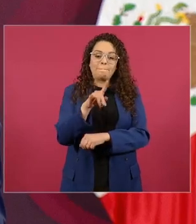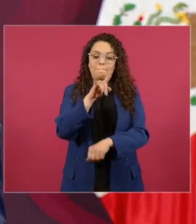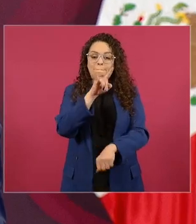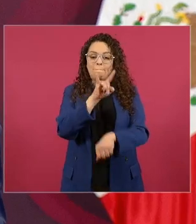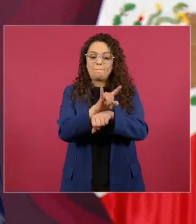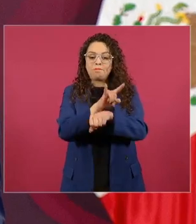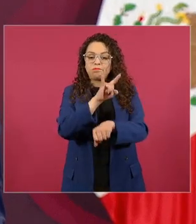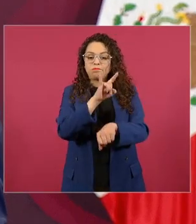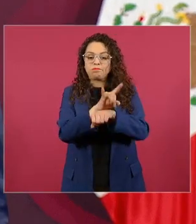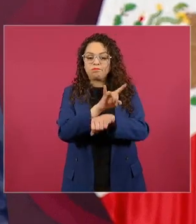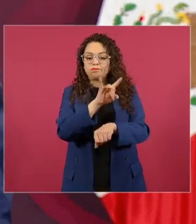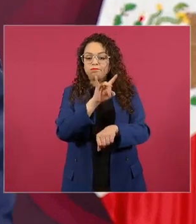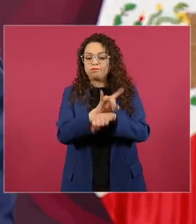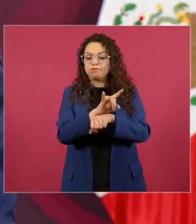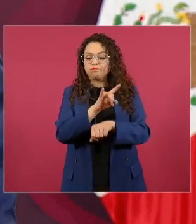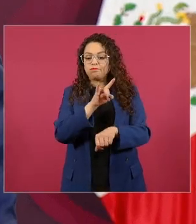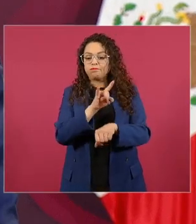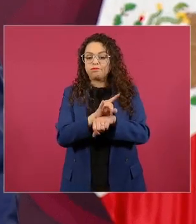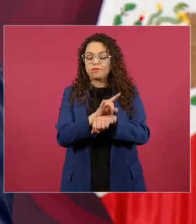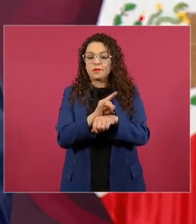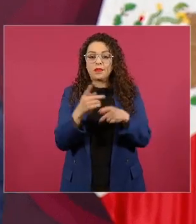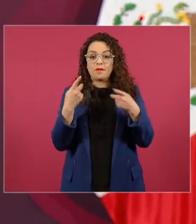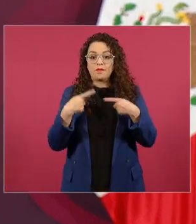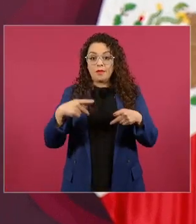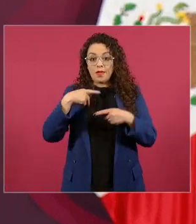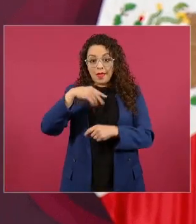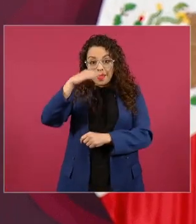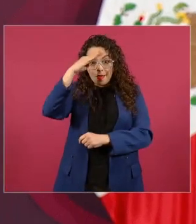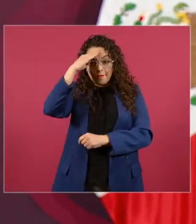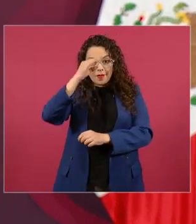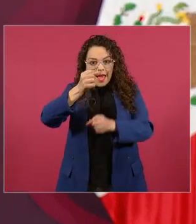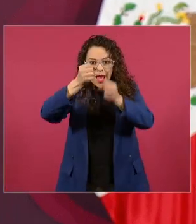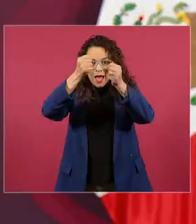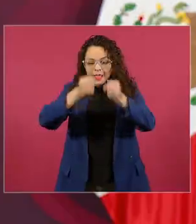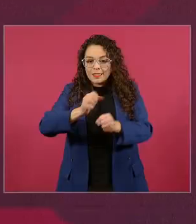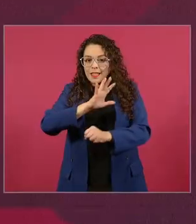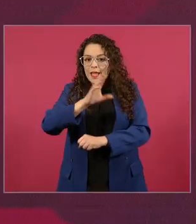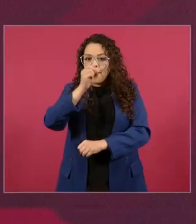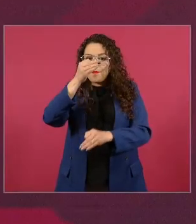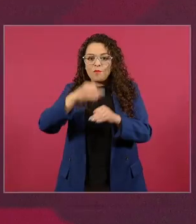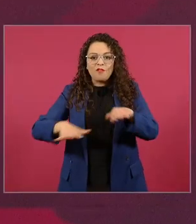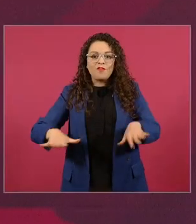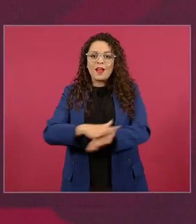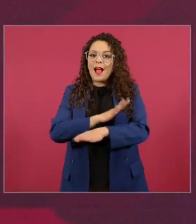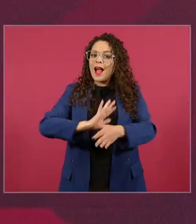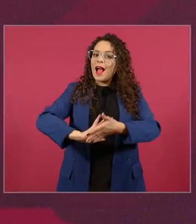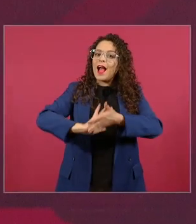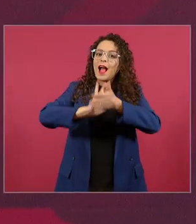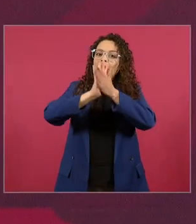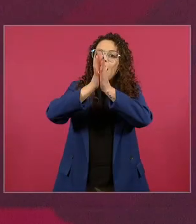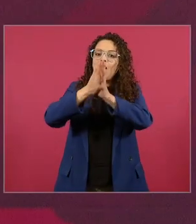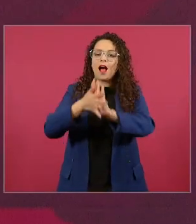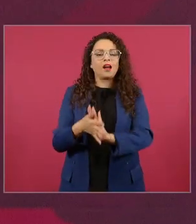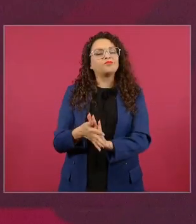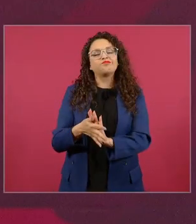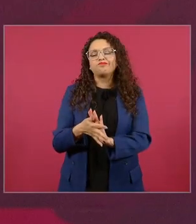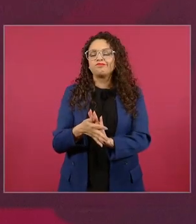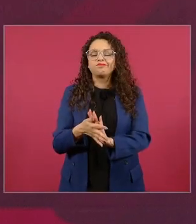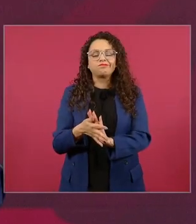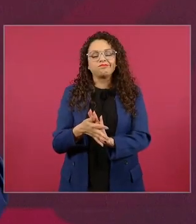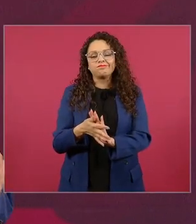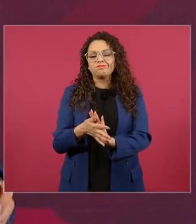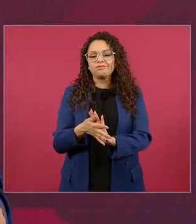pensando de que iba a haber un cambio y fue más de lo mismo y hasta peor